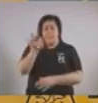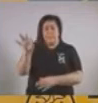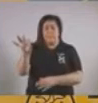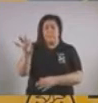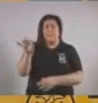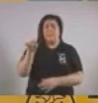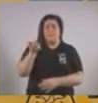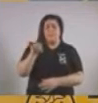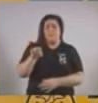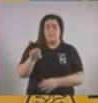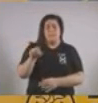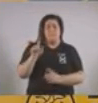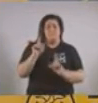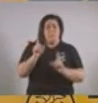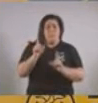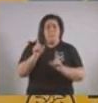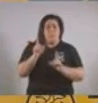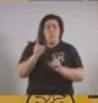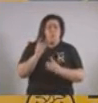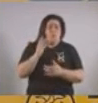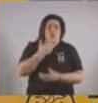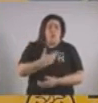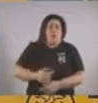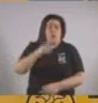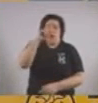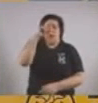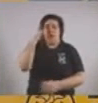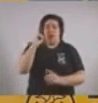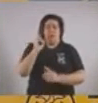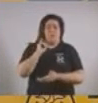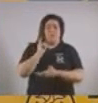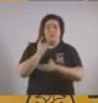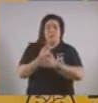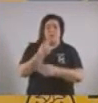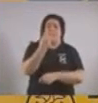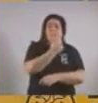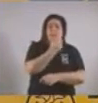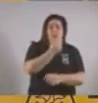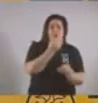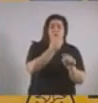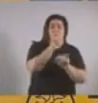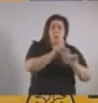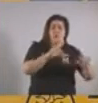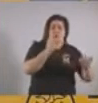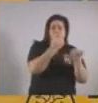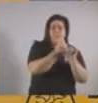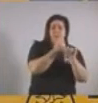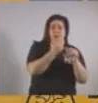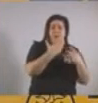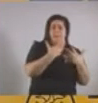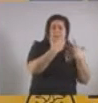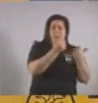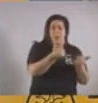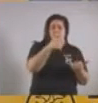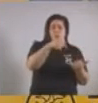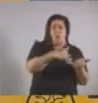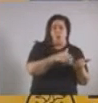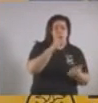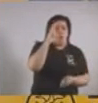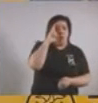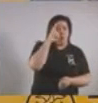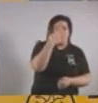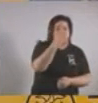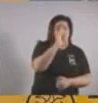de prioridad que fijó el gobierno nacional. O sea, primero, los trabajadores de la salud, donde el día de hoy tenemos vacunados el